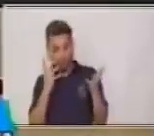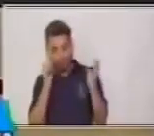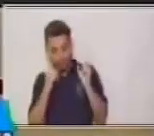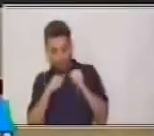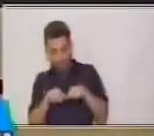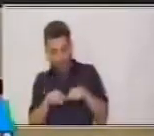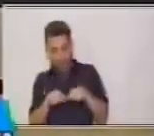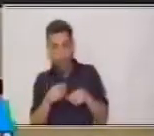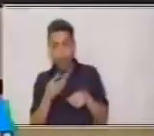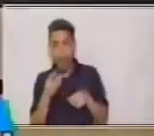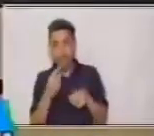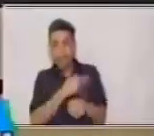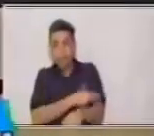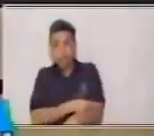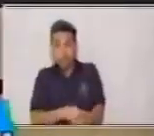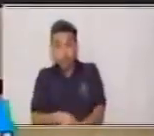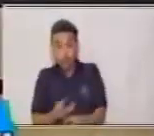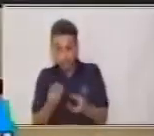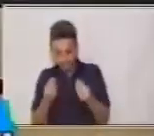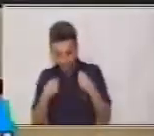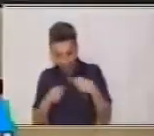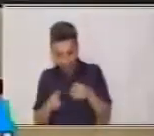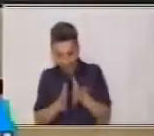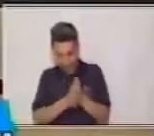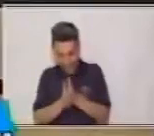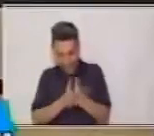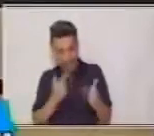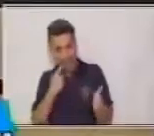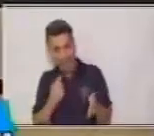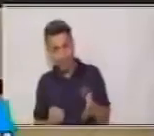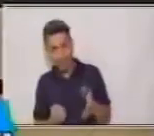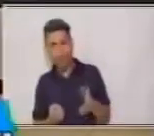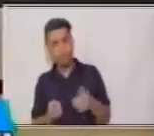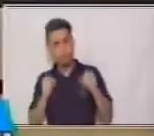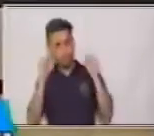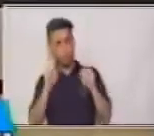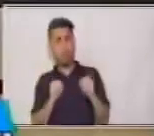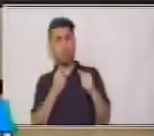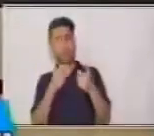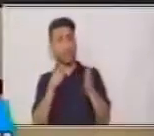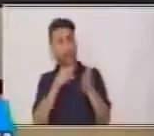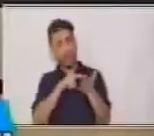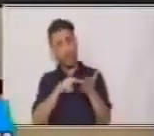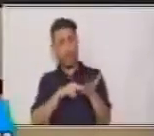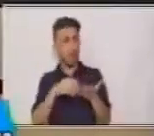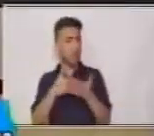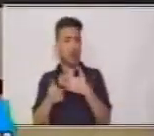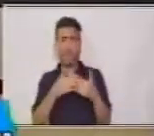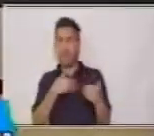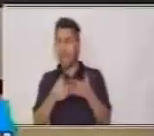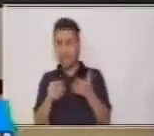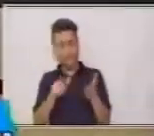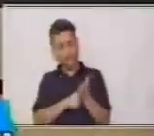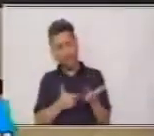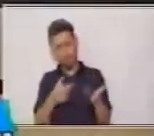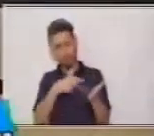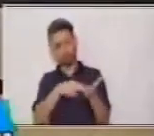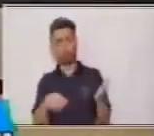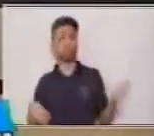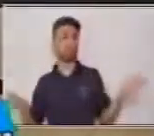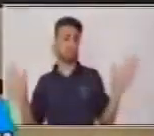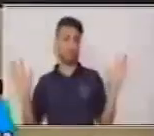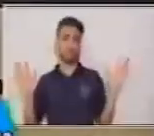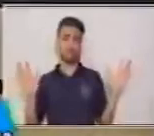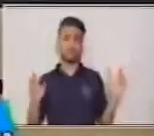que solo eso estoy leyendo. Puedes tú también leer cualquier otro texto o textos variados, ¿verdad?